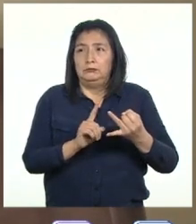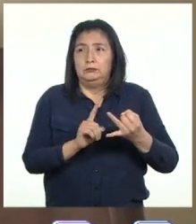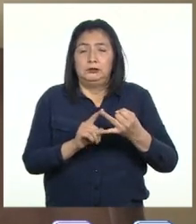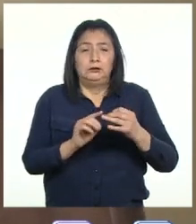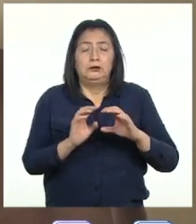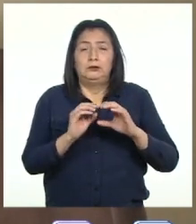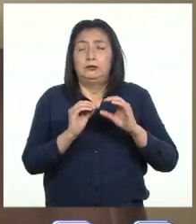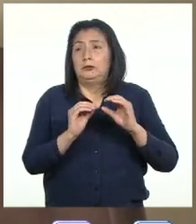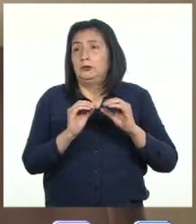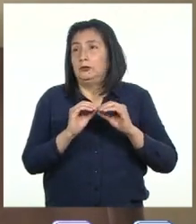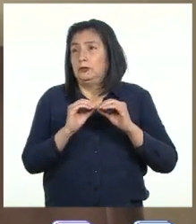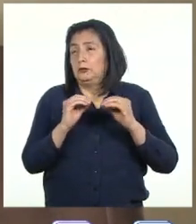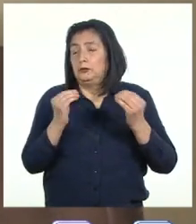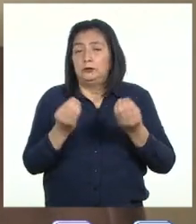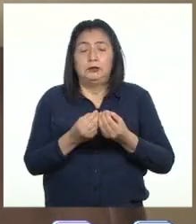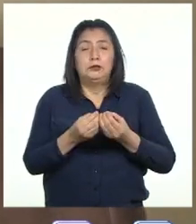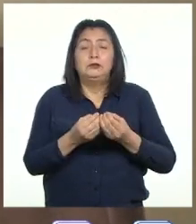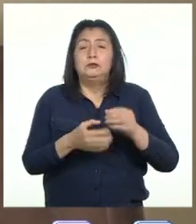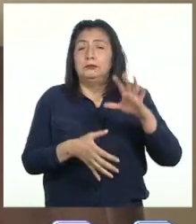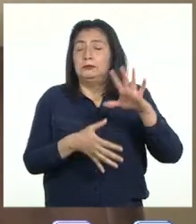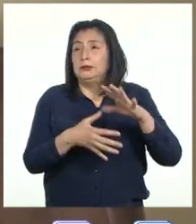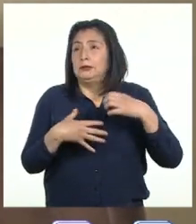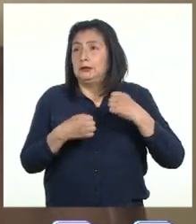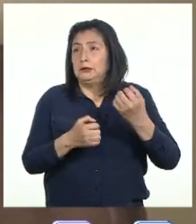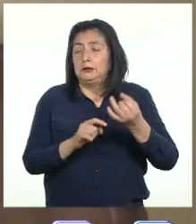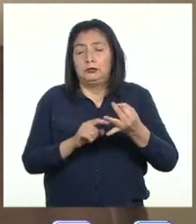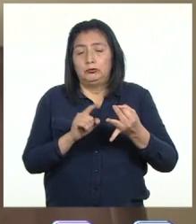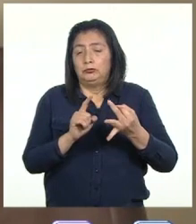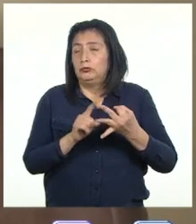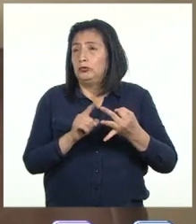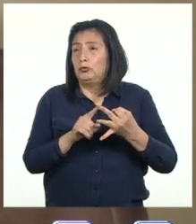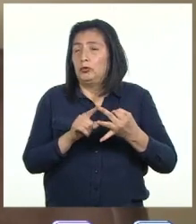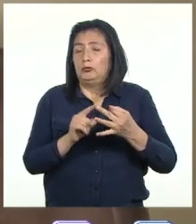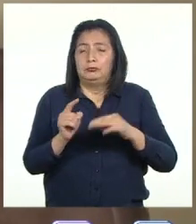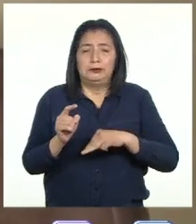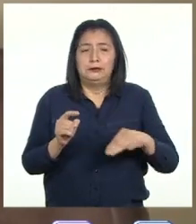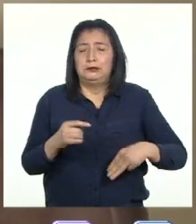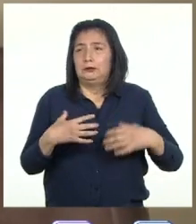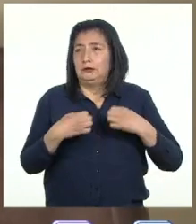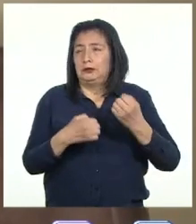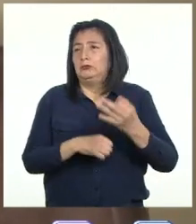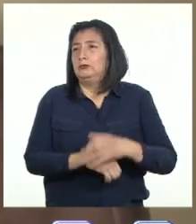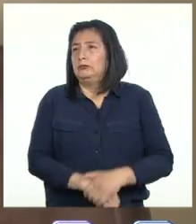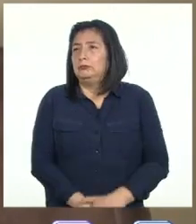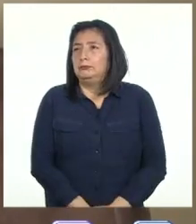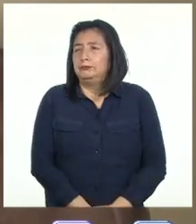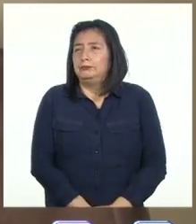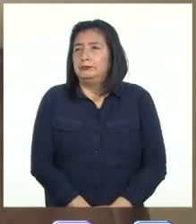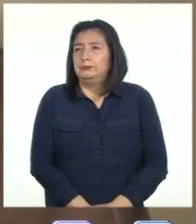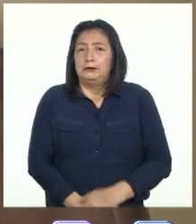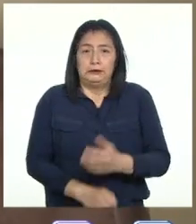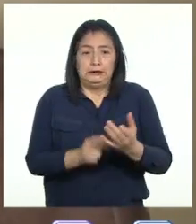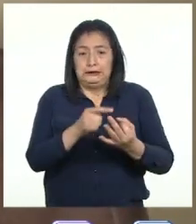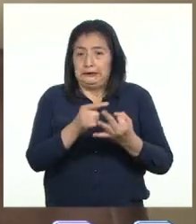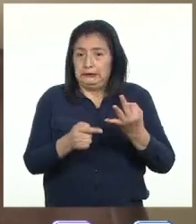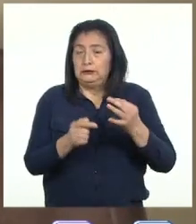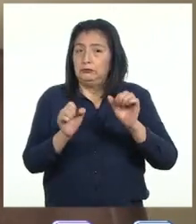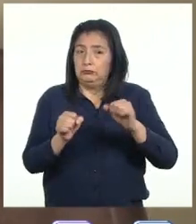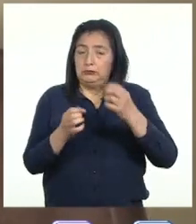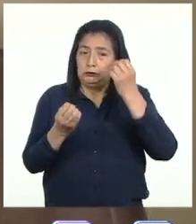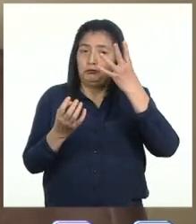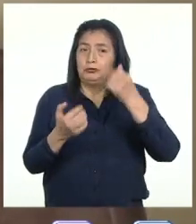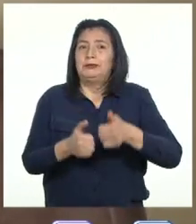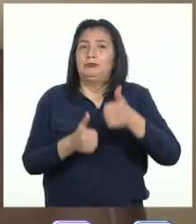OMS, Organización Panamericana de la Salud OPS o Ministerio de Salud del Perú En ellas se encuentre